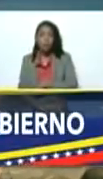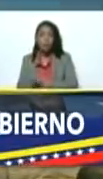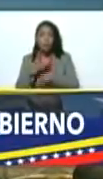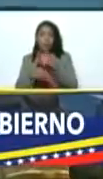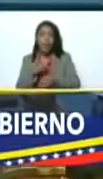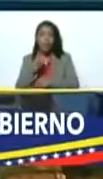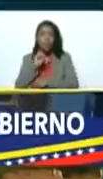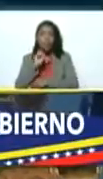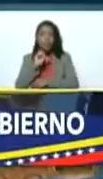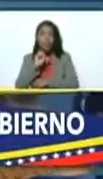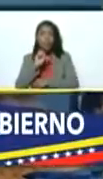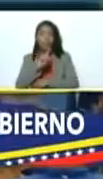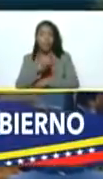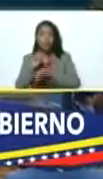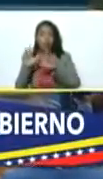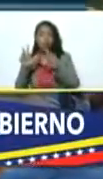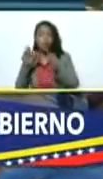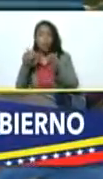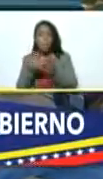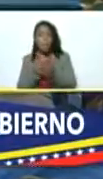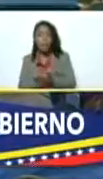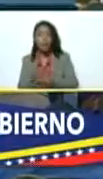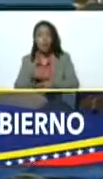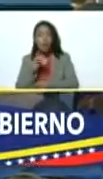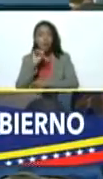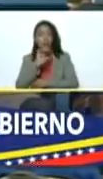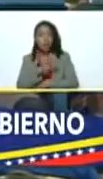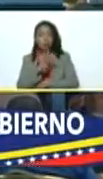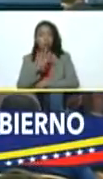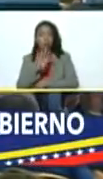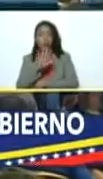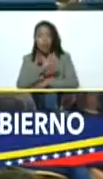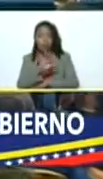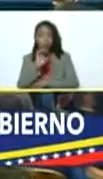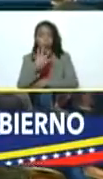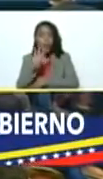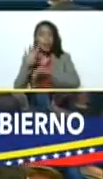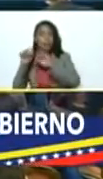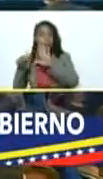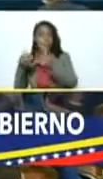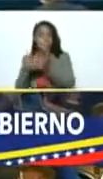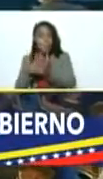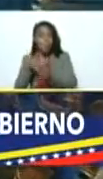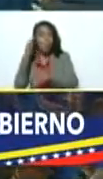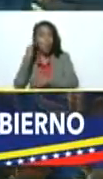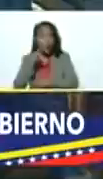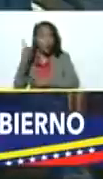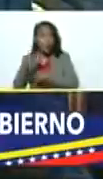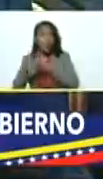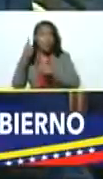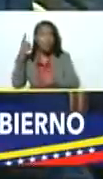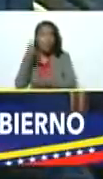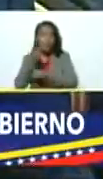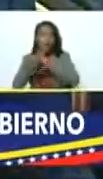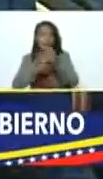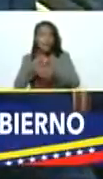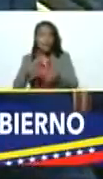18 millones 546 mil bolívares que debe ejecutarse de inmediato